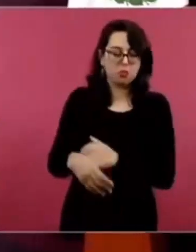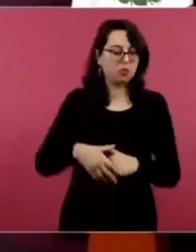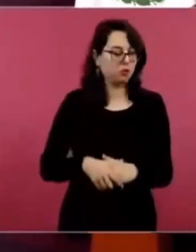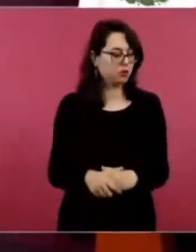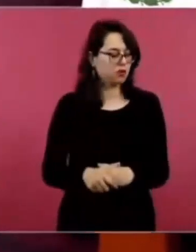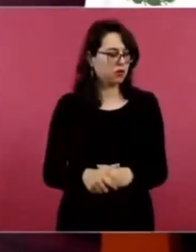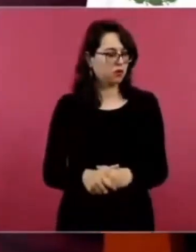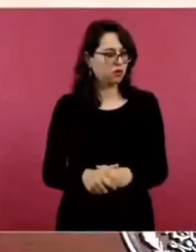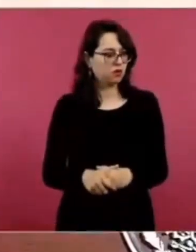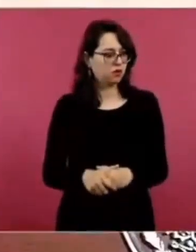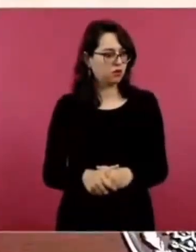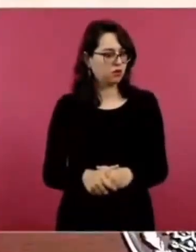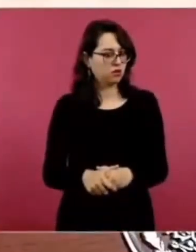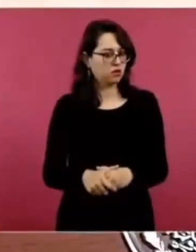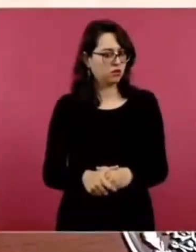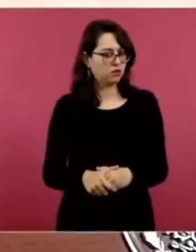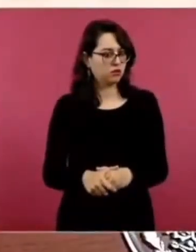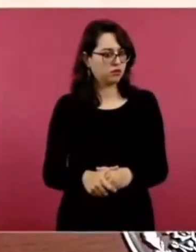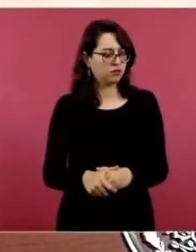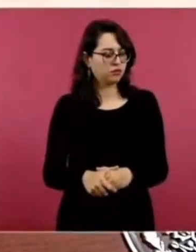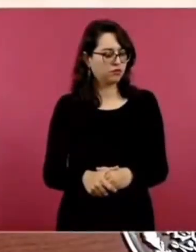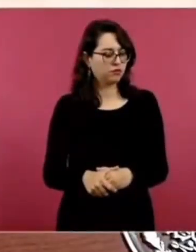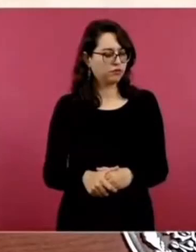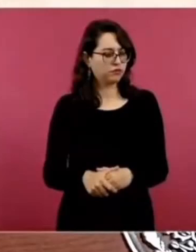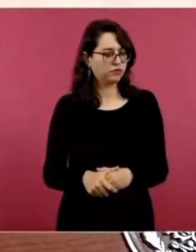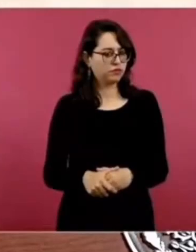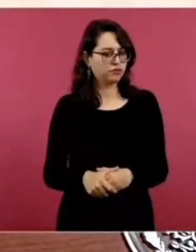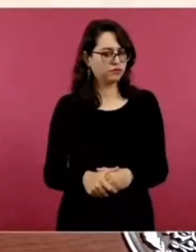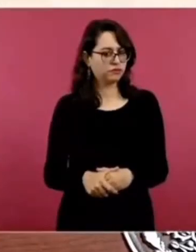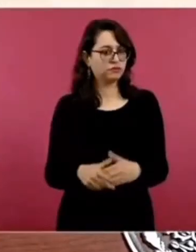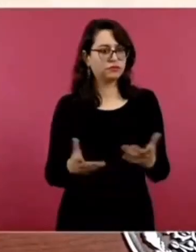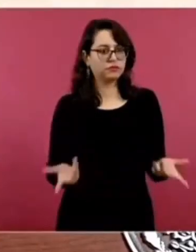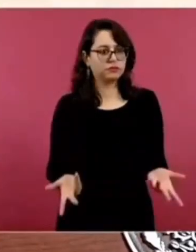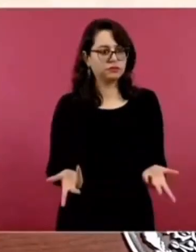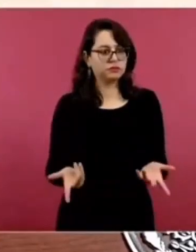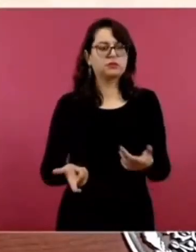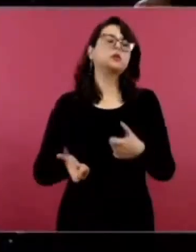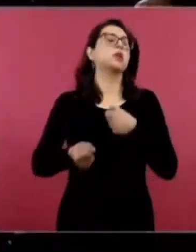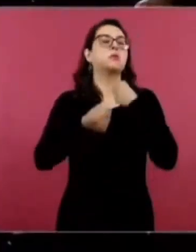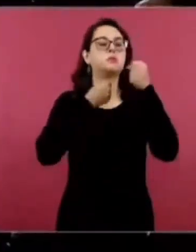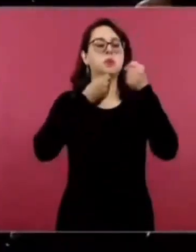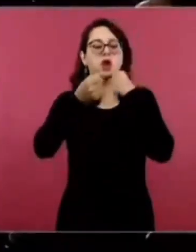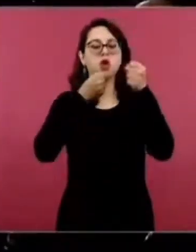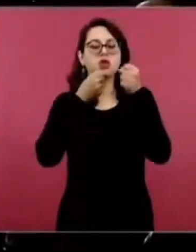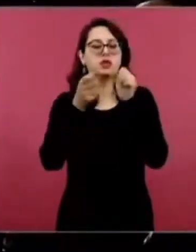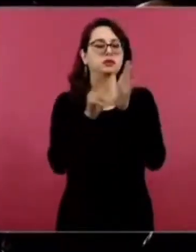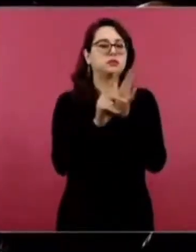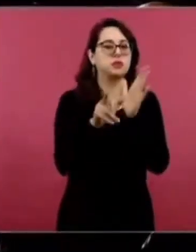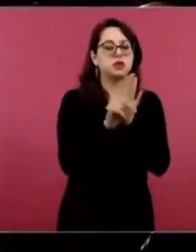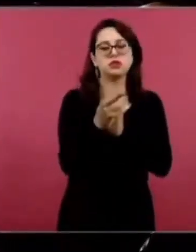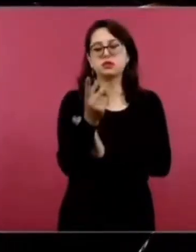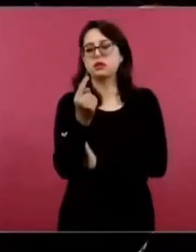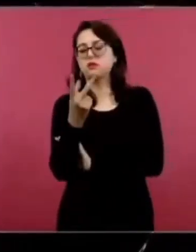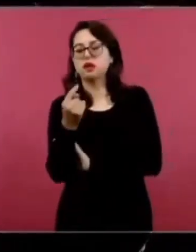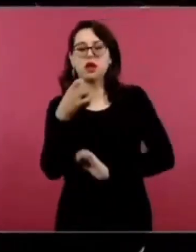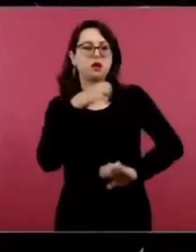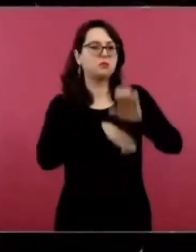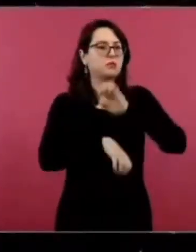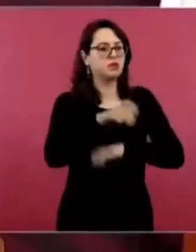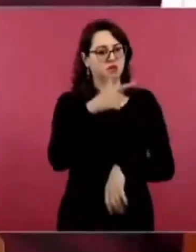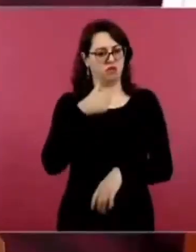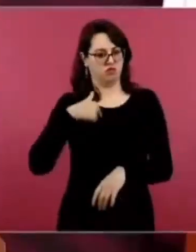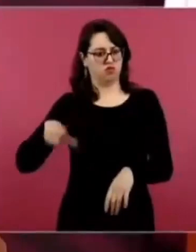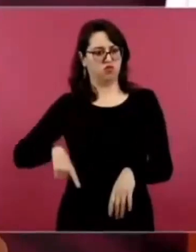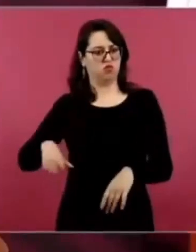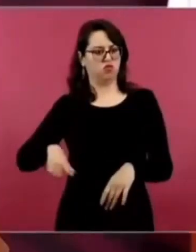persecución a periodistas, a empresarios?